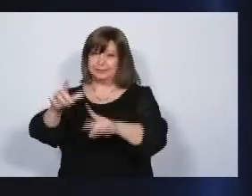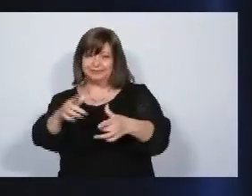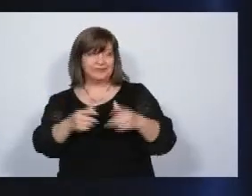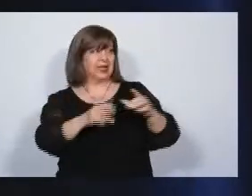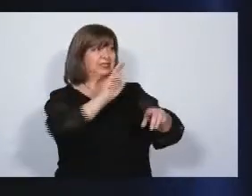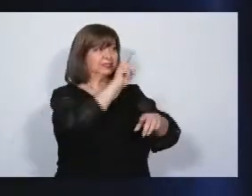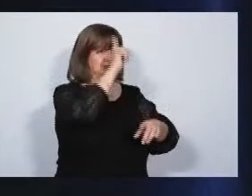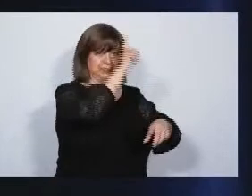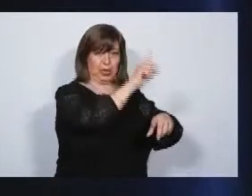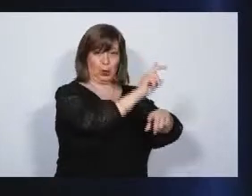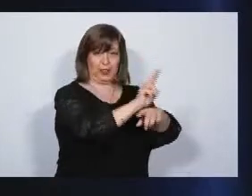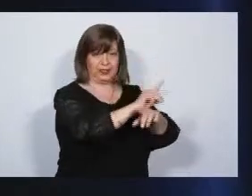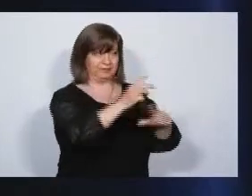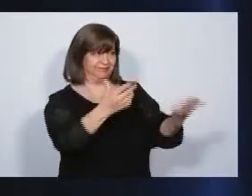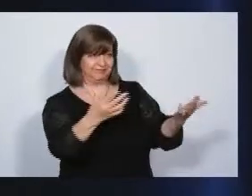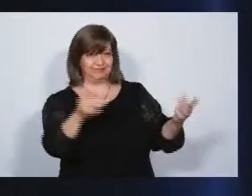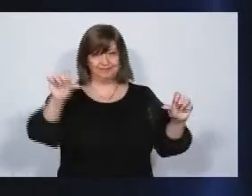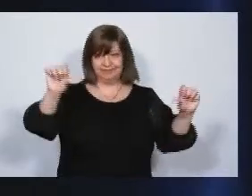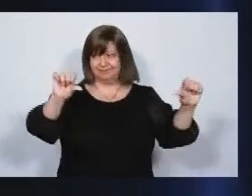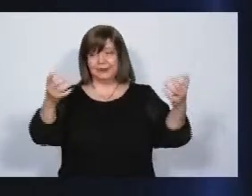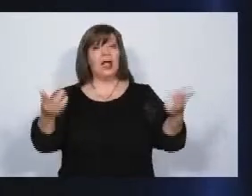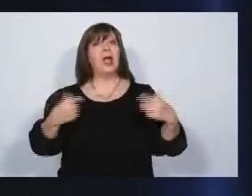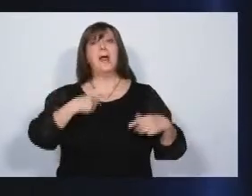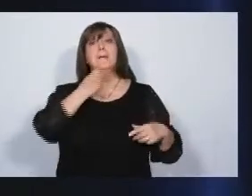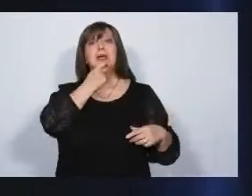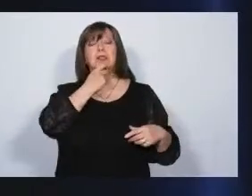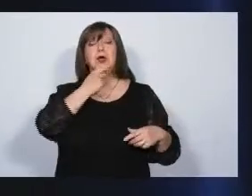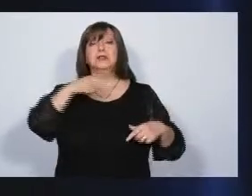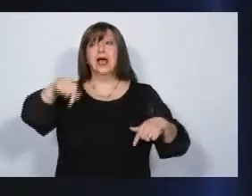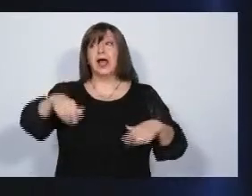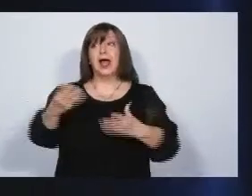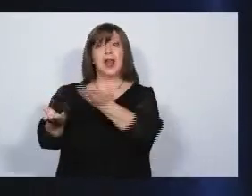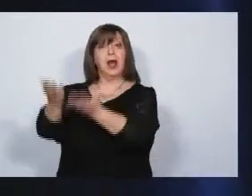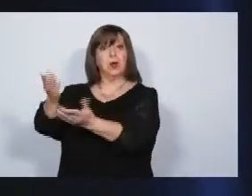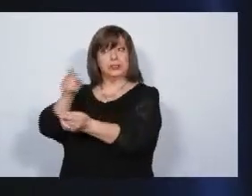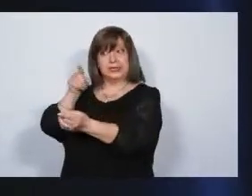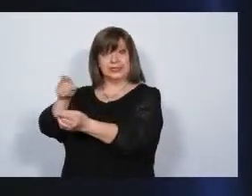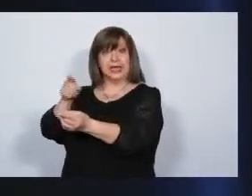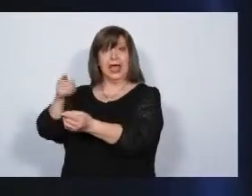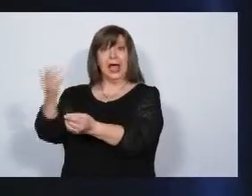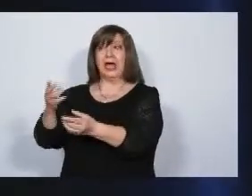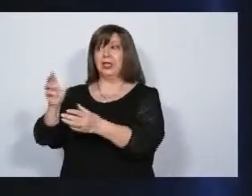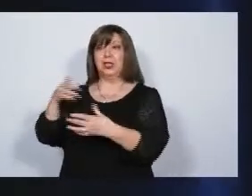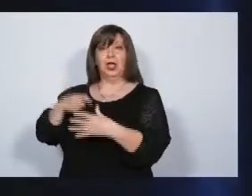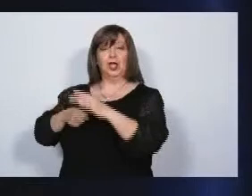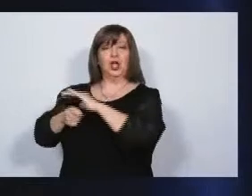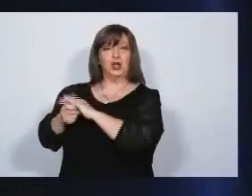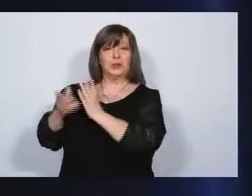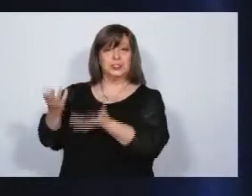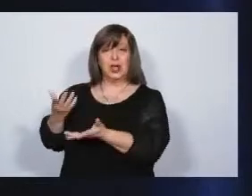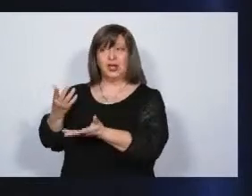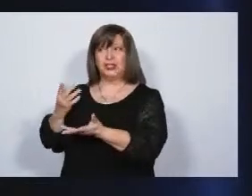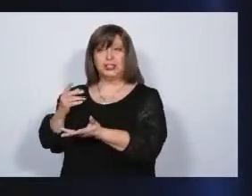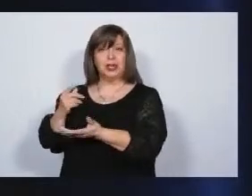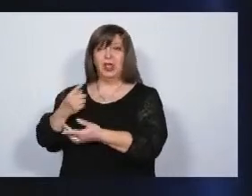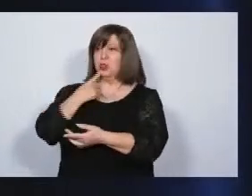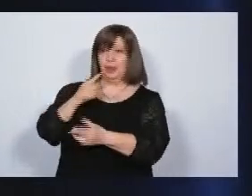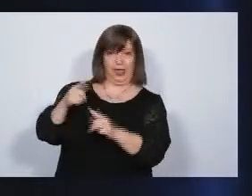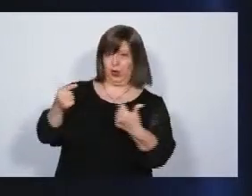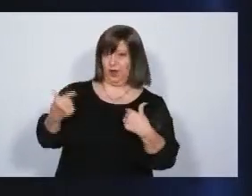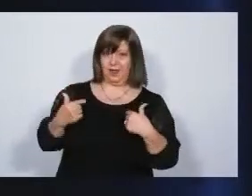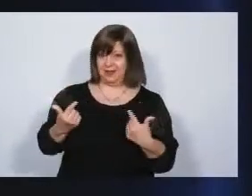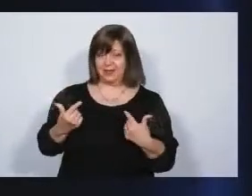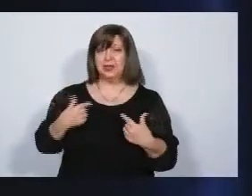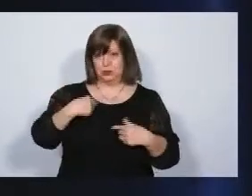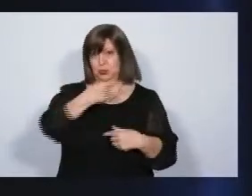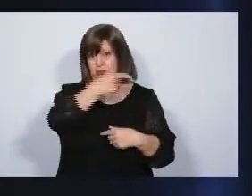es imposible. En Mendoza, en la justicia, hay corrupción. Ninguna duda. Hemos visto